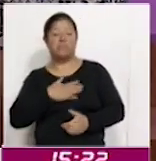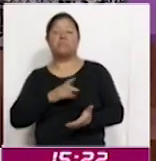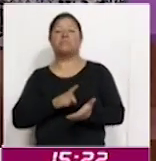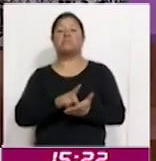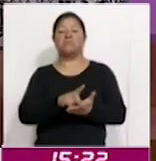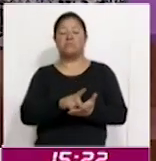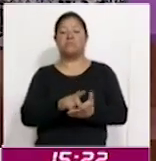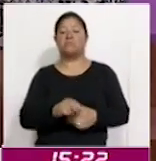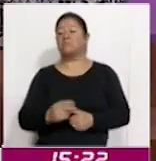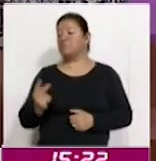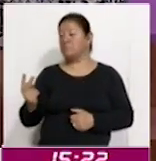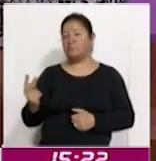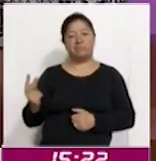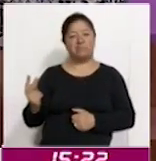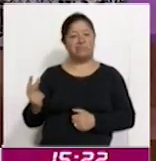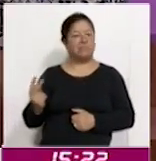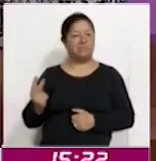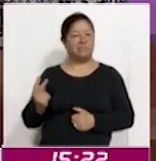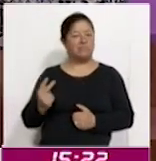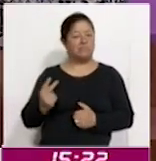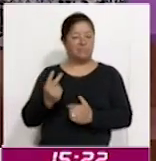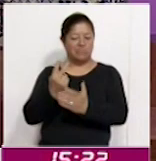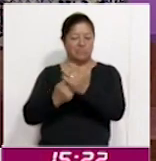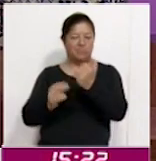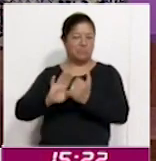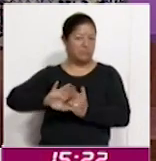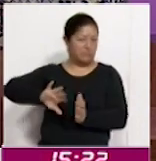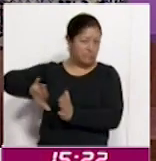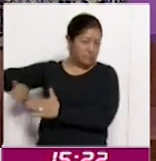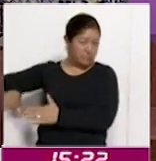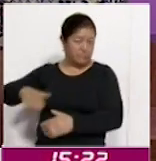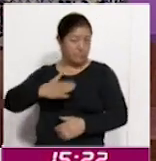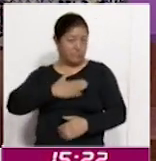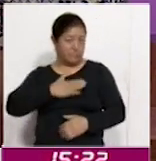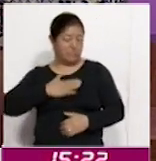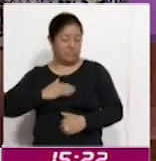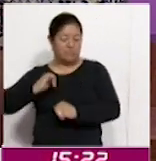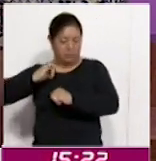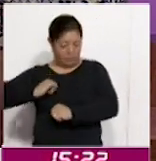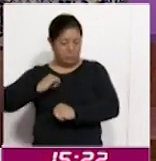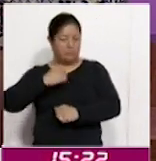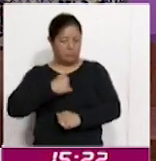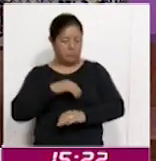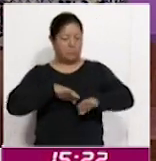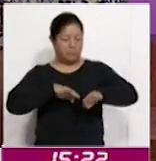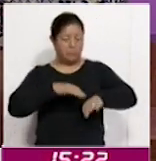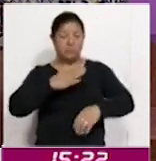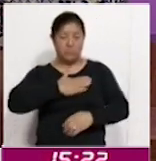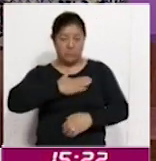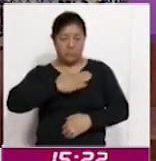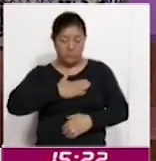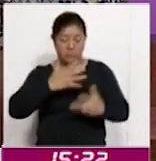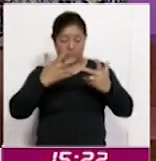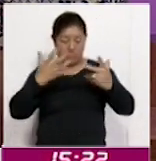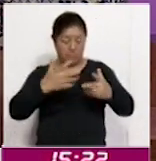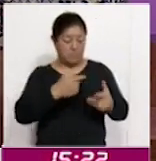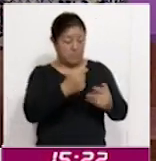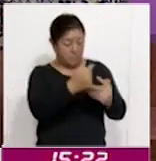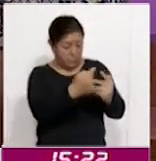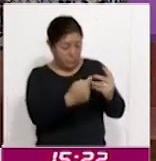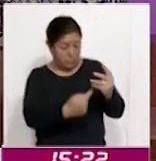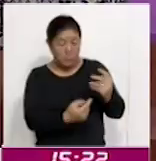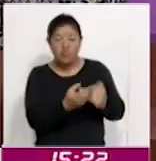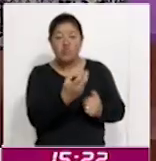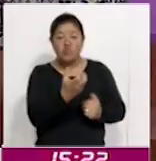prescindir de estos consejos y nosotros atrajimos estas funciones, asumimos estas funciones. Es por ello que el día miércoles vamos a llevar a cabo este cómputo final de